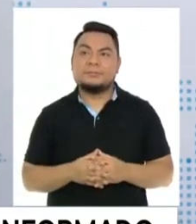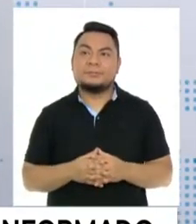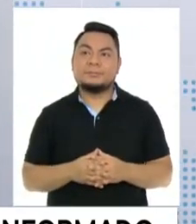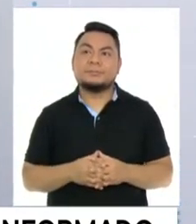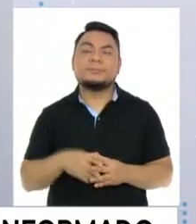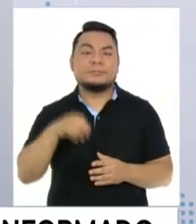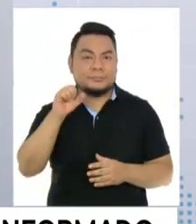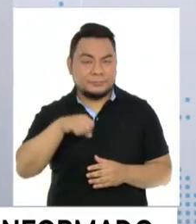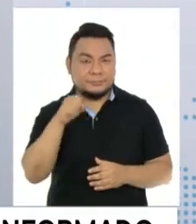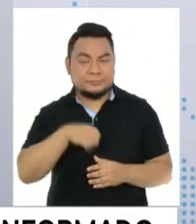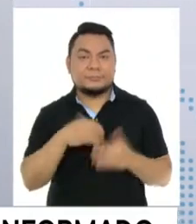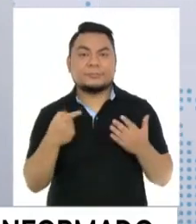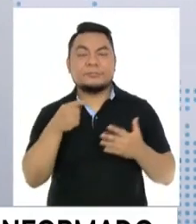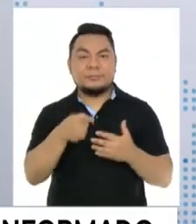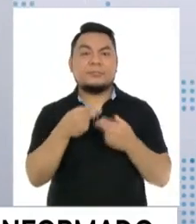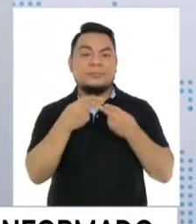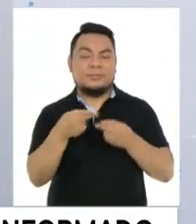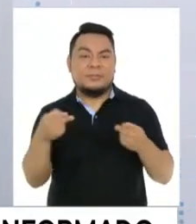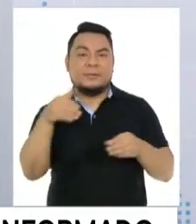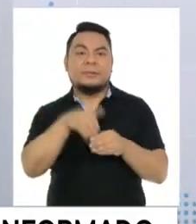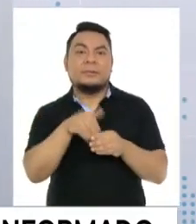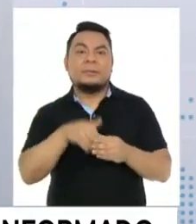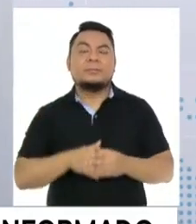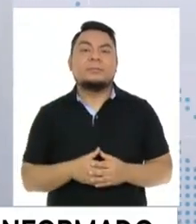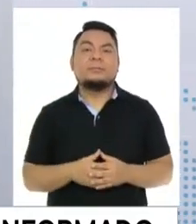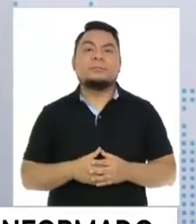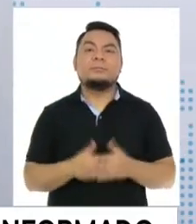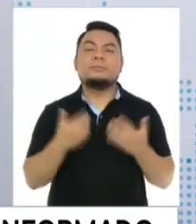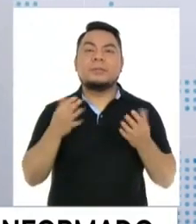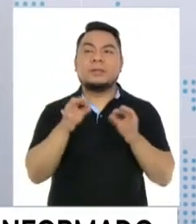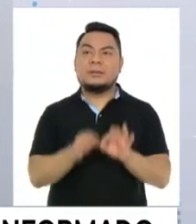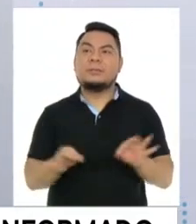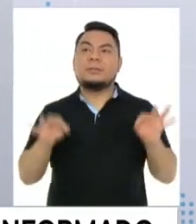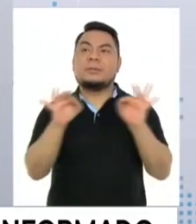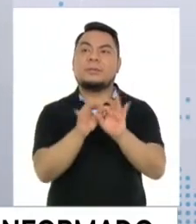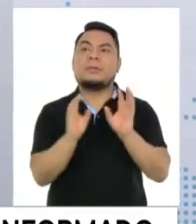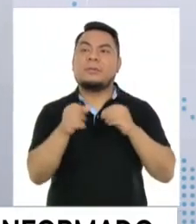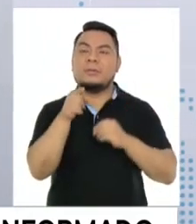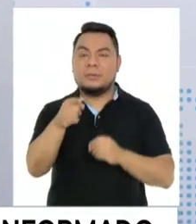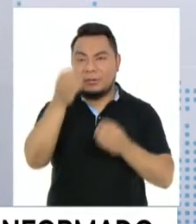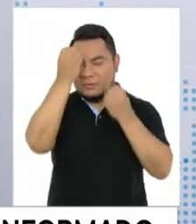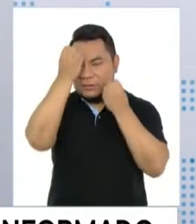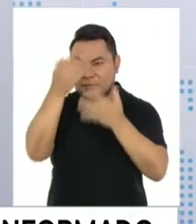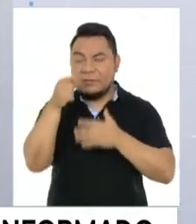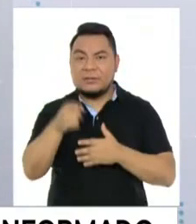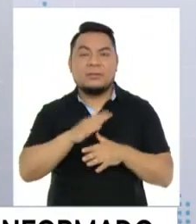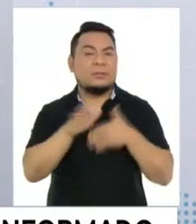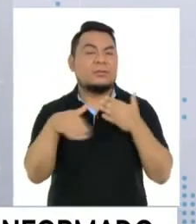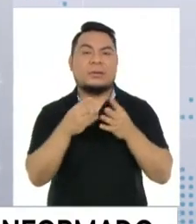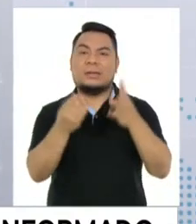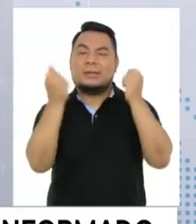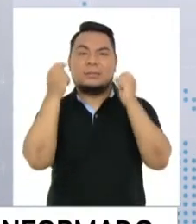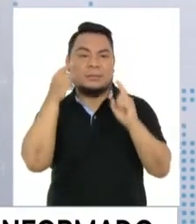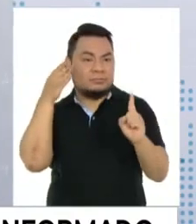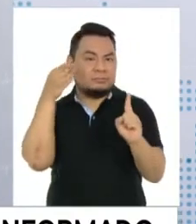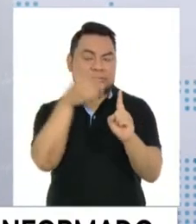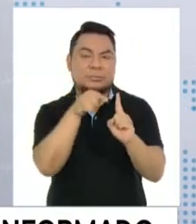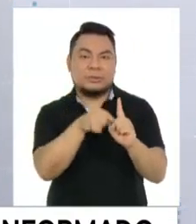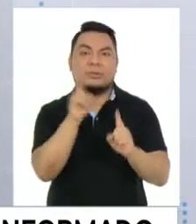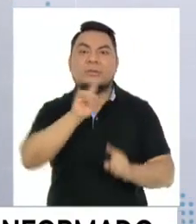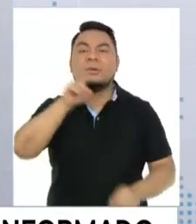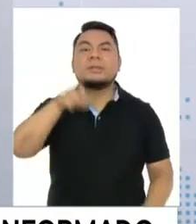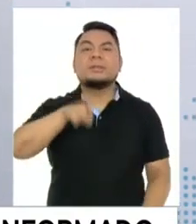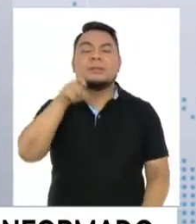Sí, básicamente es una herramienta importante porque tienes la información de manera inmediata, no